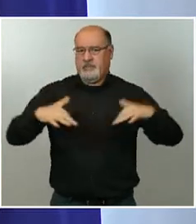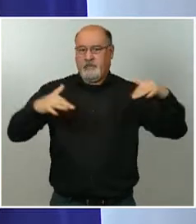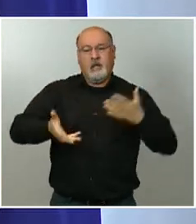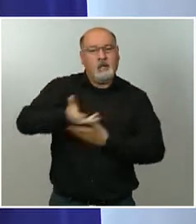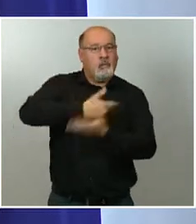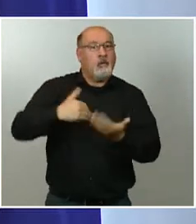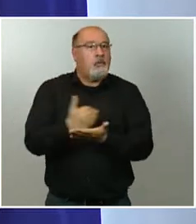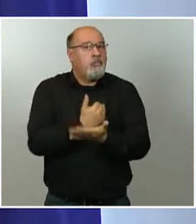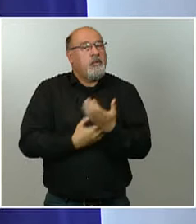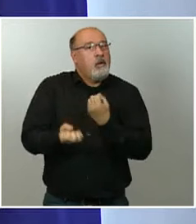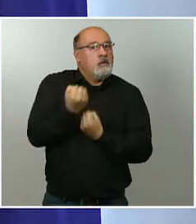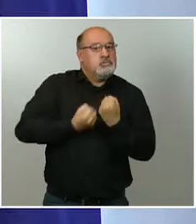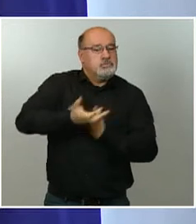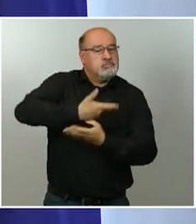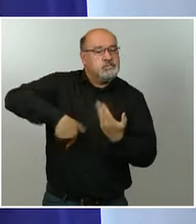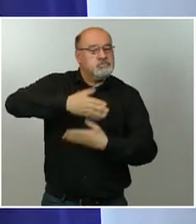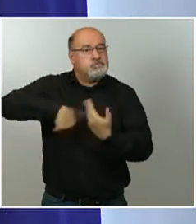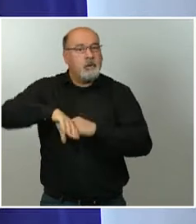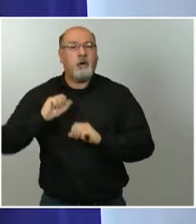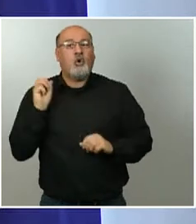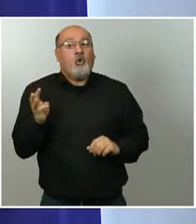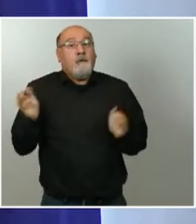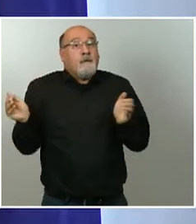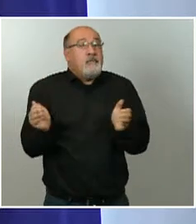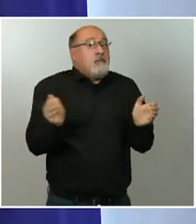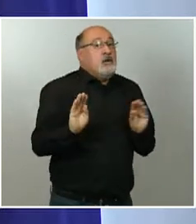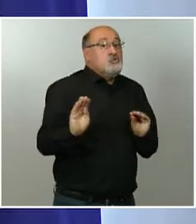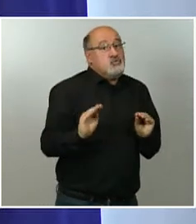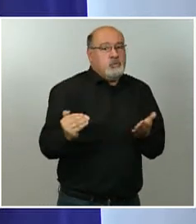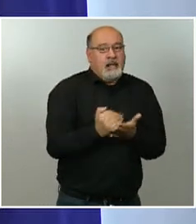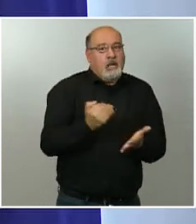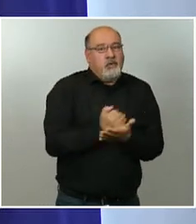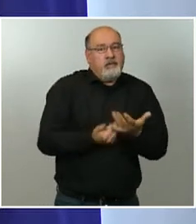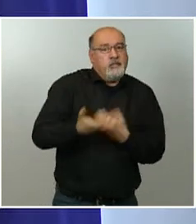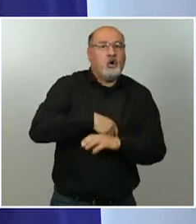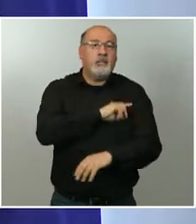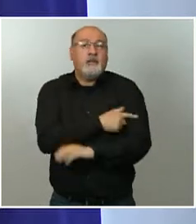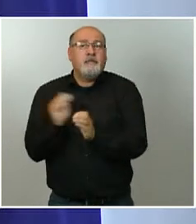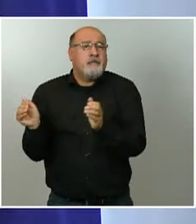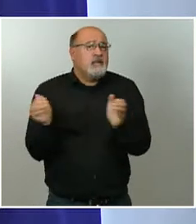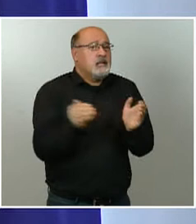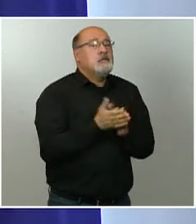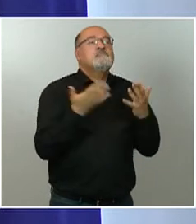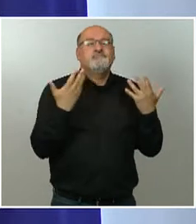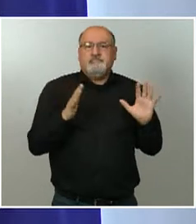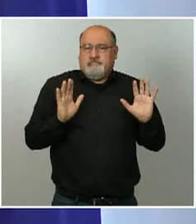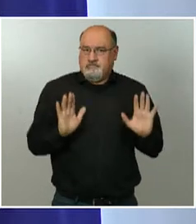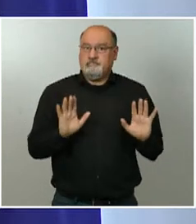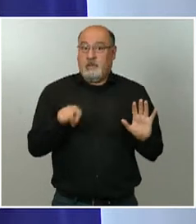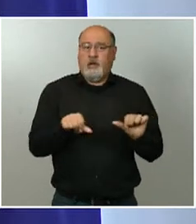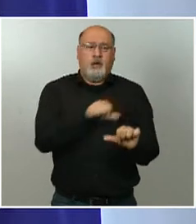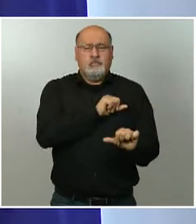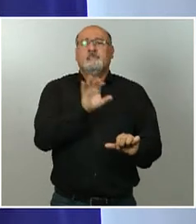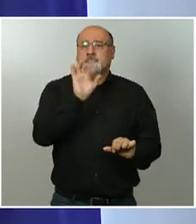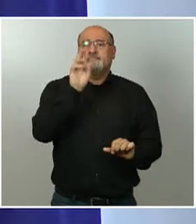social de estos pequeños clubes, de estos deportes minoritarios. Por tanto, también ahí creo que acertamos en el sentido de que